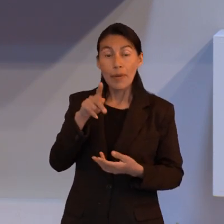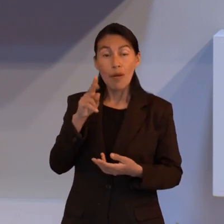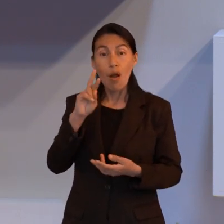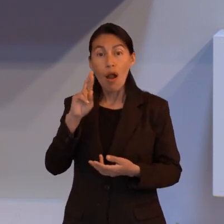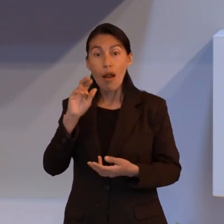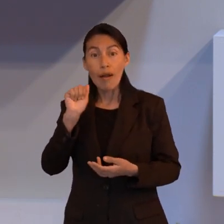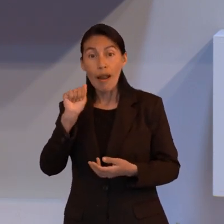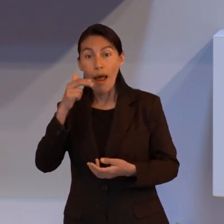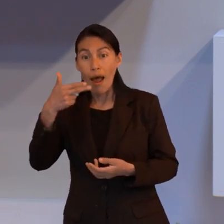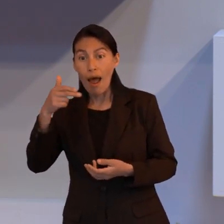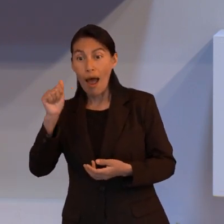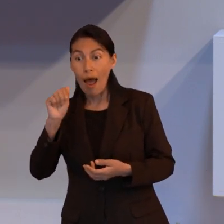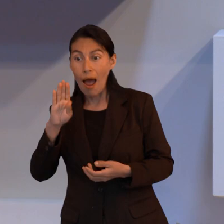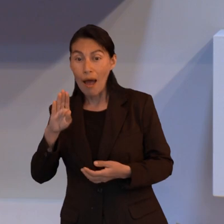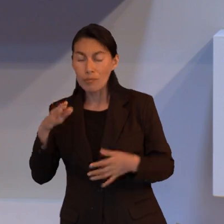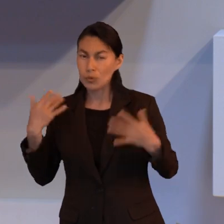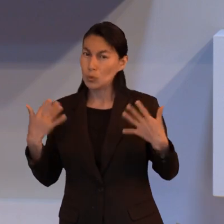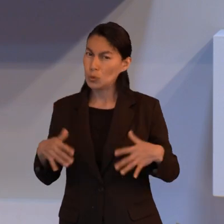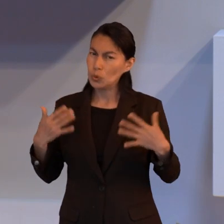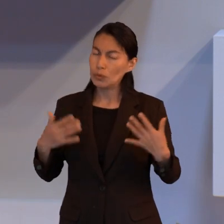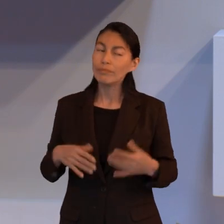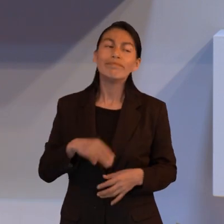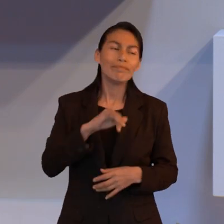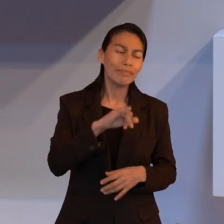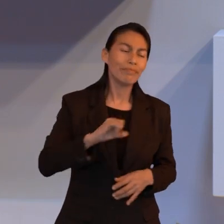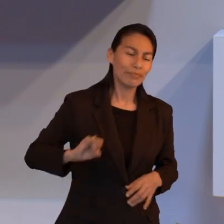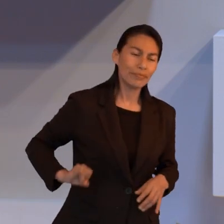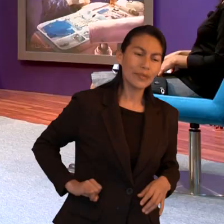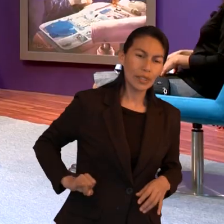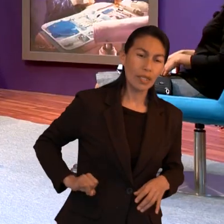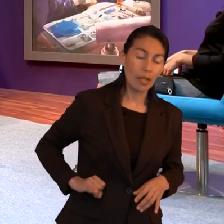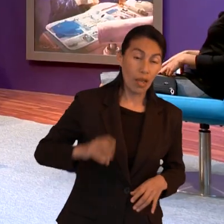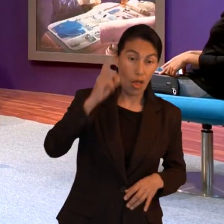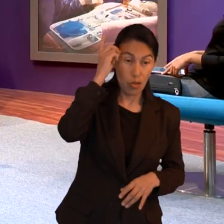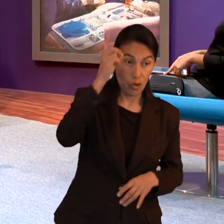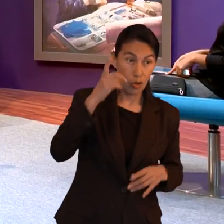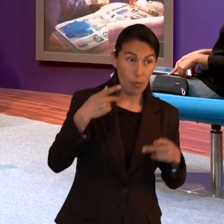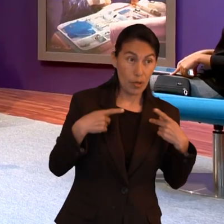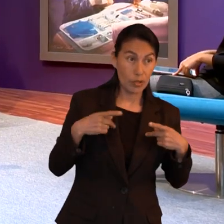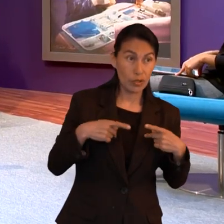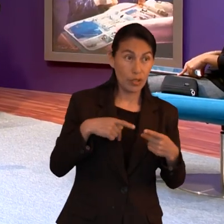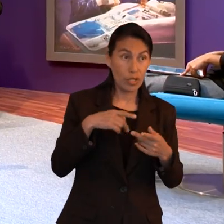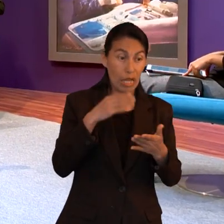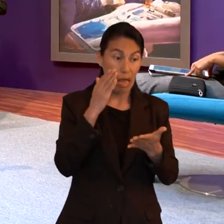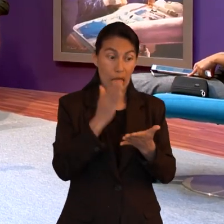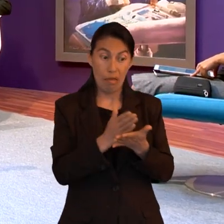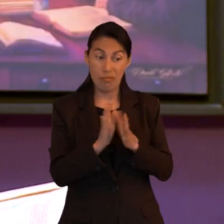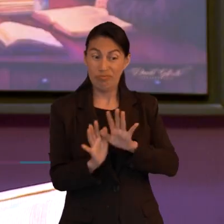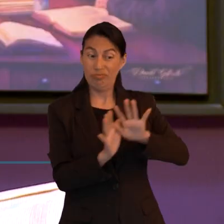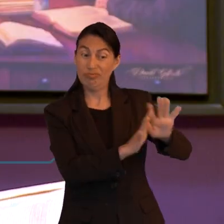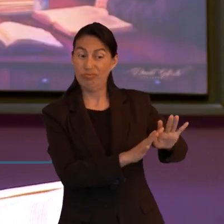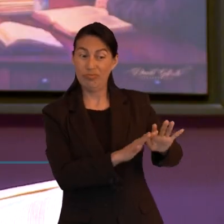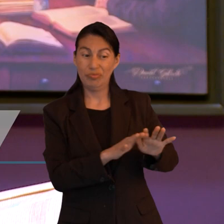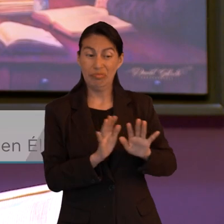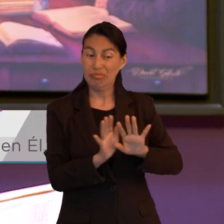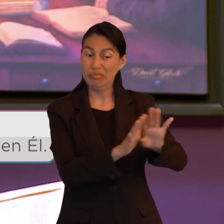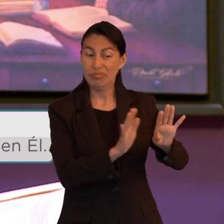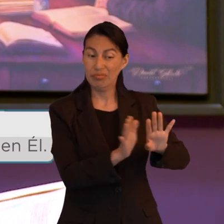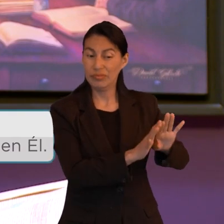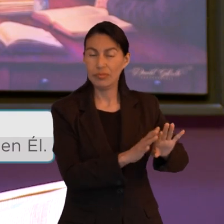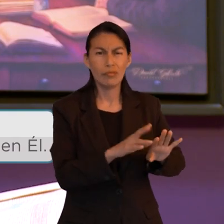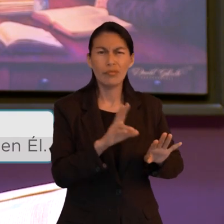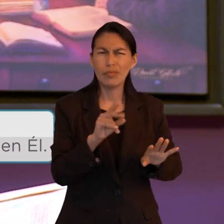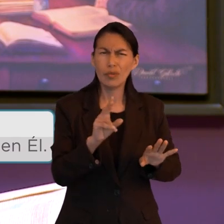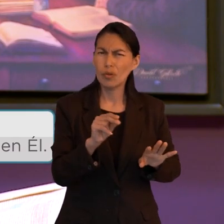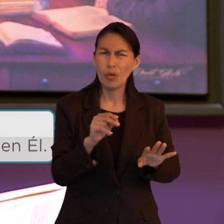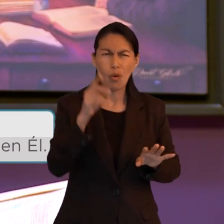pues el que debería estar ahí y no Raab y es interesante eso también muestra que Dios no hace acepción